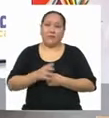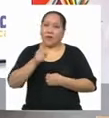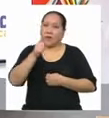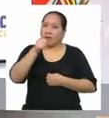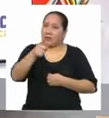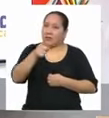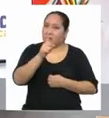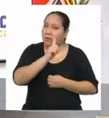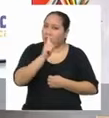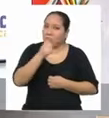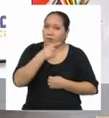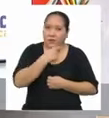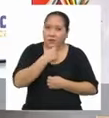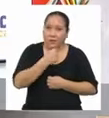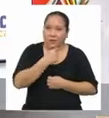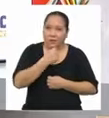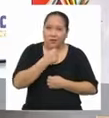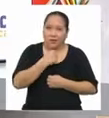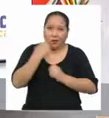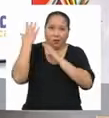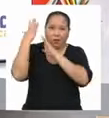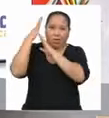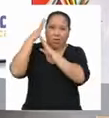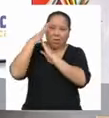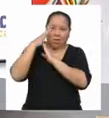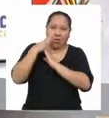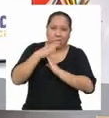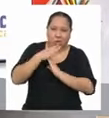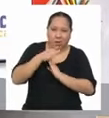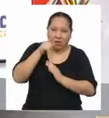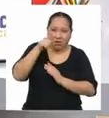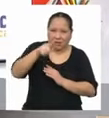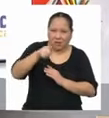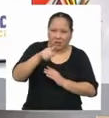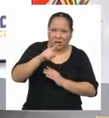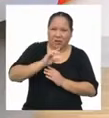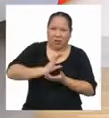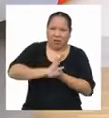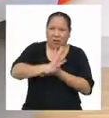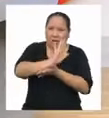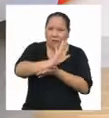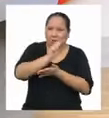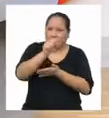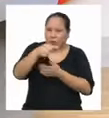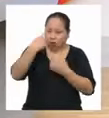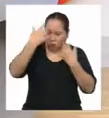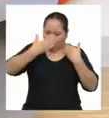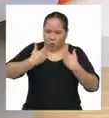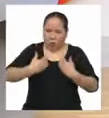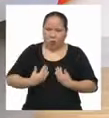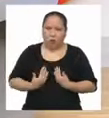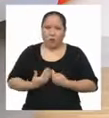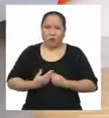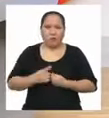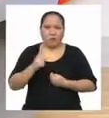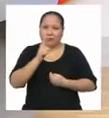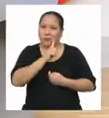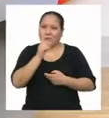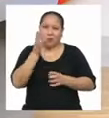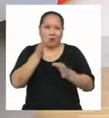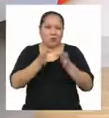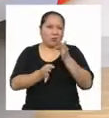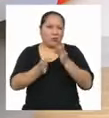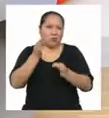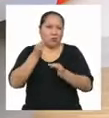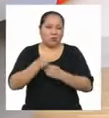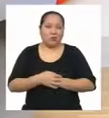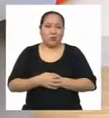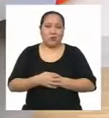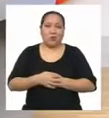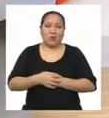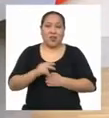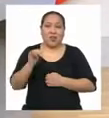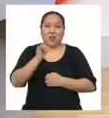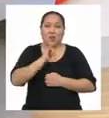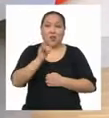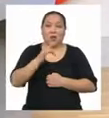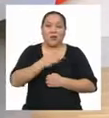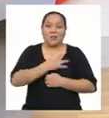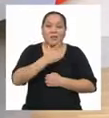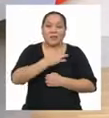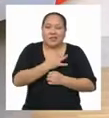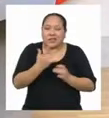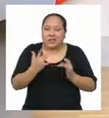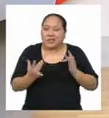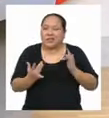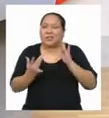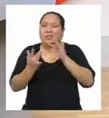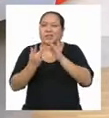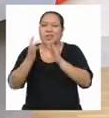No te gustaría Que te descalifiquen Por eso ¿Verdad? No sería justo Apliquemos la empatía